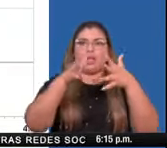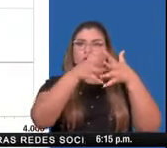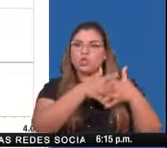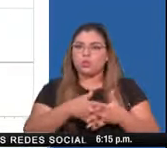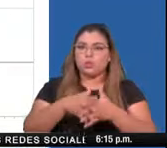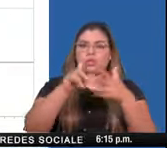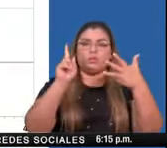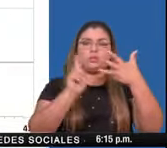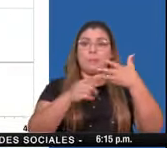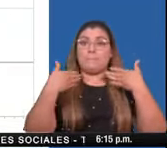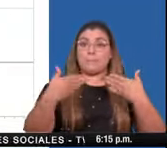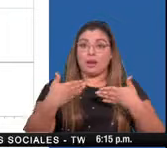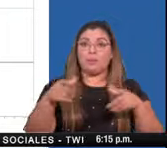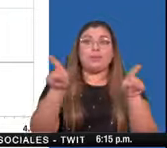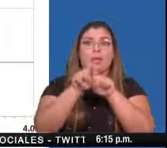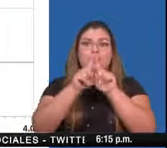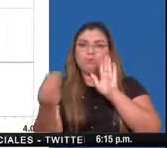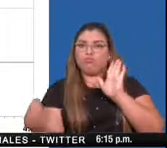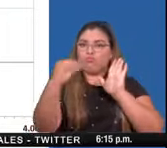Chile y Estados Unidos.